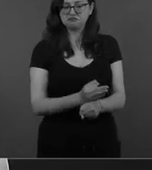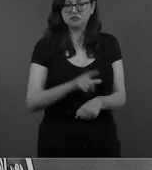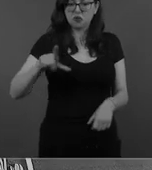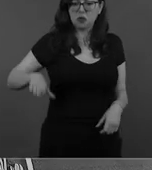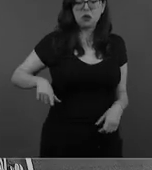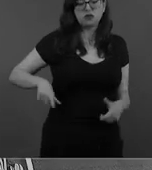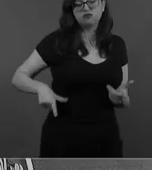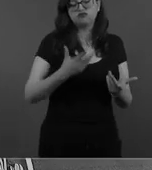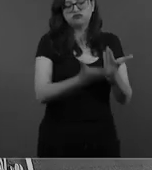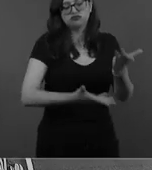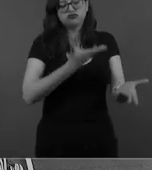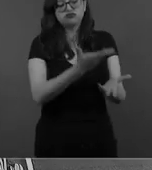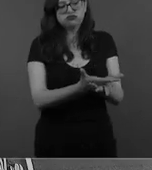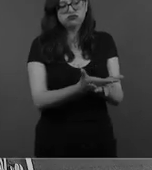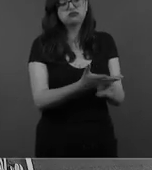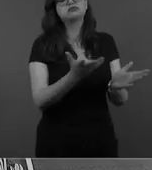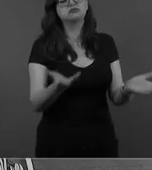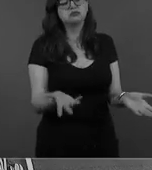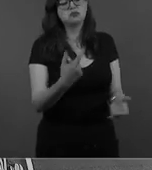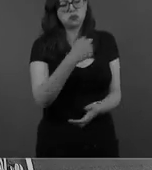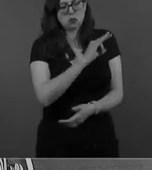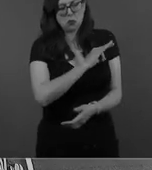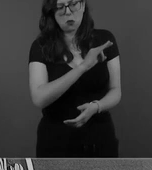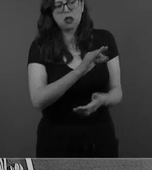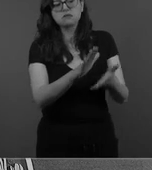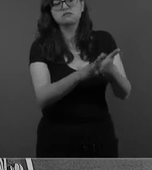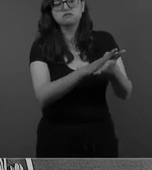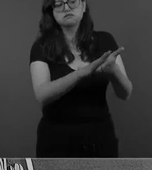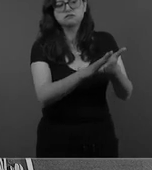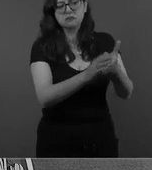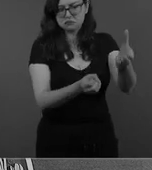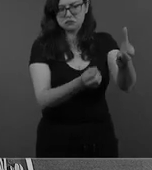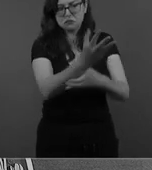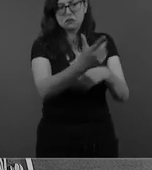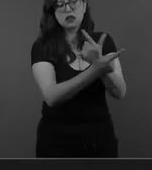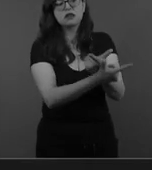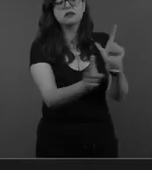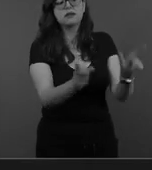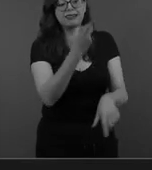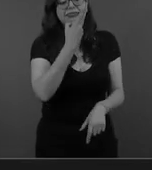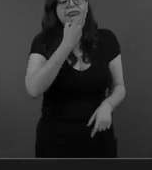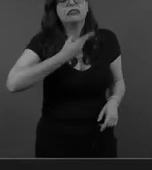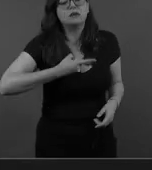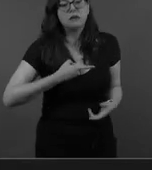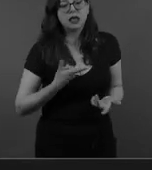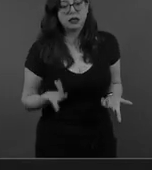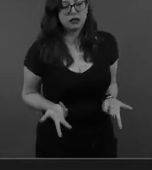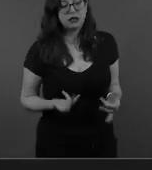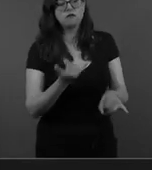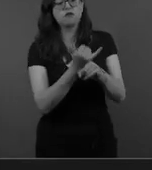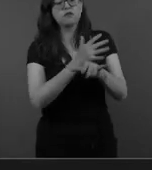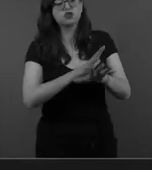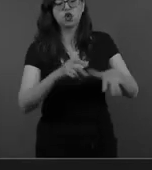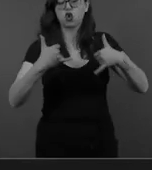a aquellos que conocen o que saben dónde pudiesen estar. Y la idea es contar con un marco